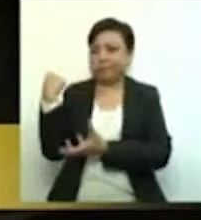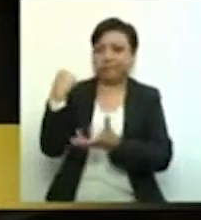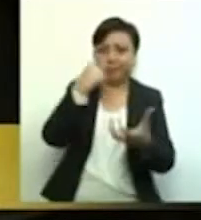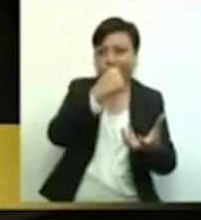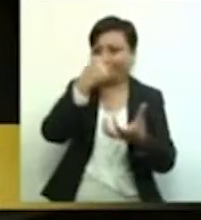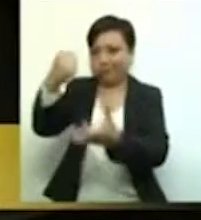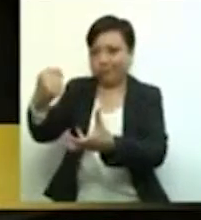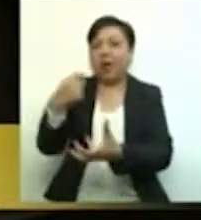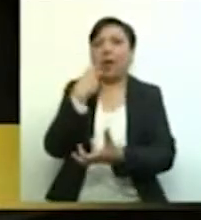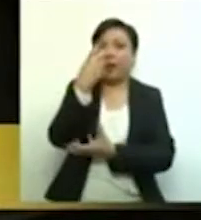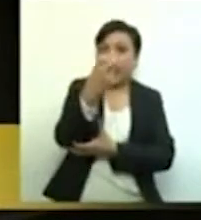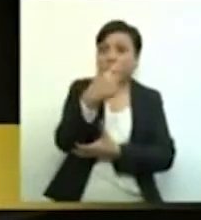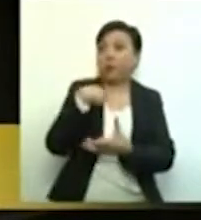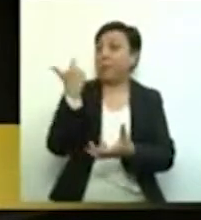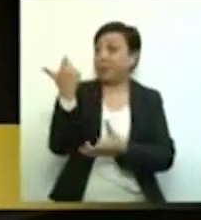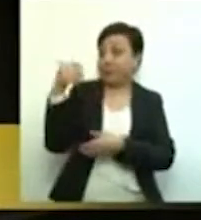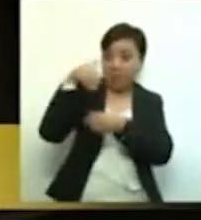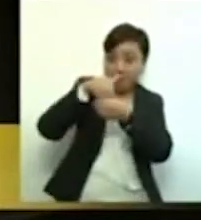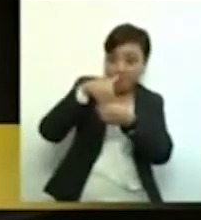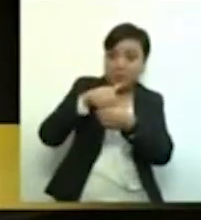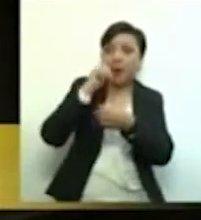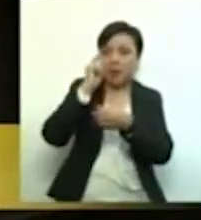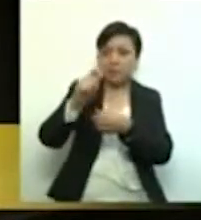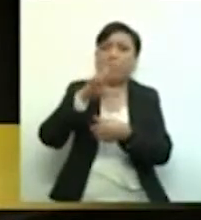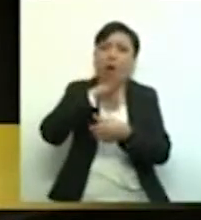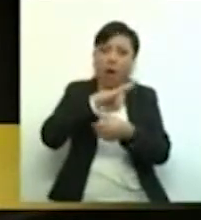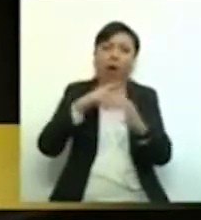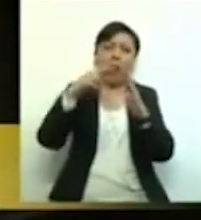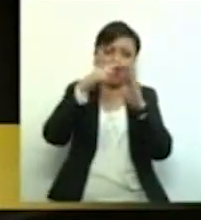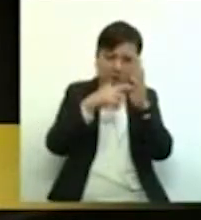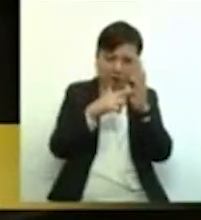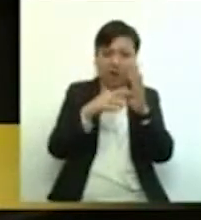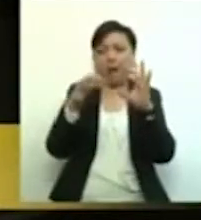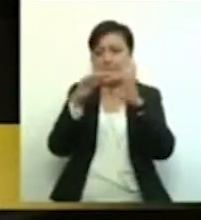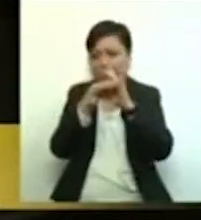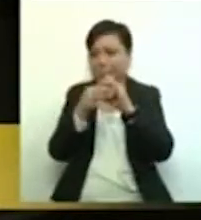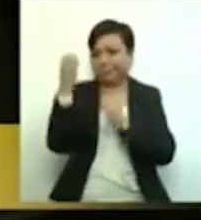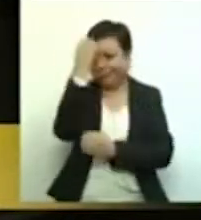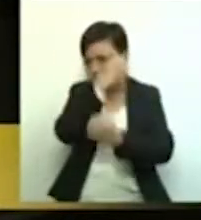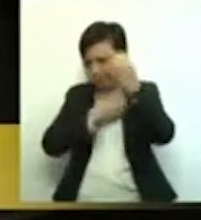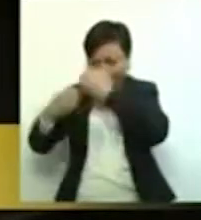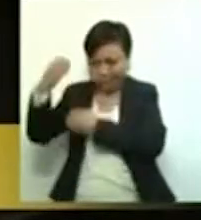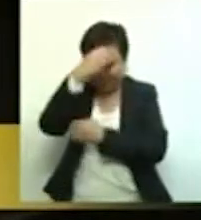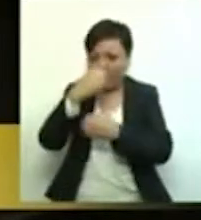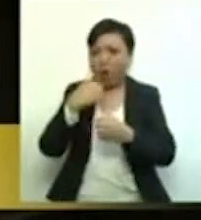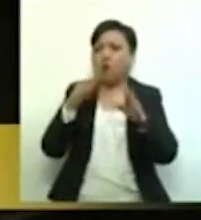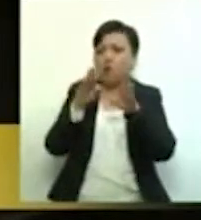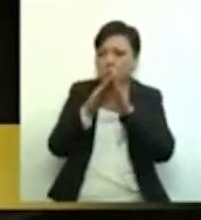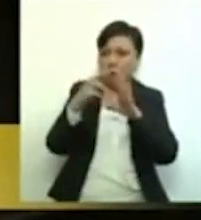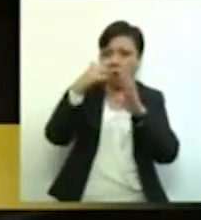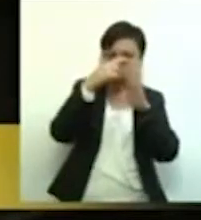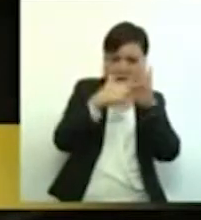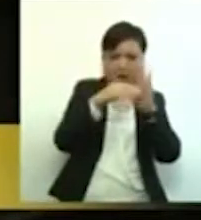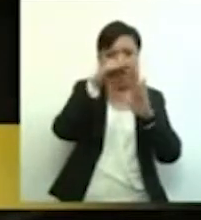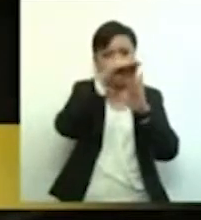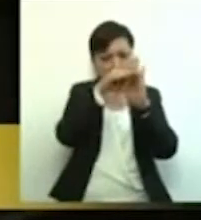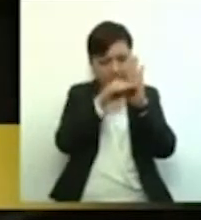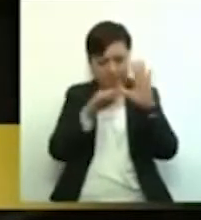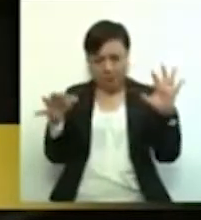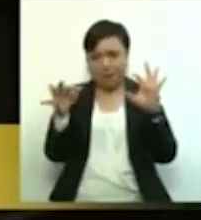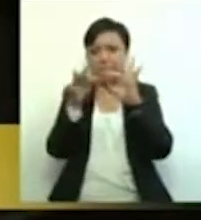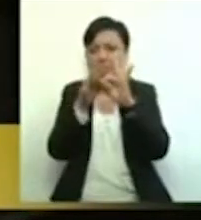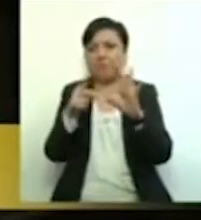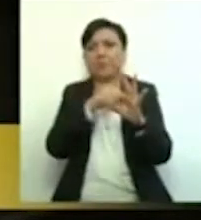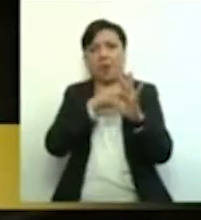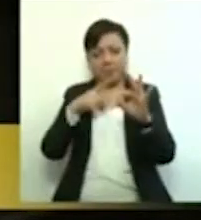Los fideicomisos públicos están sujetos a normas de fiscalización, lo cual permite saber si se cumple o no con los fines para los cuales